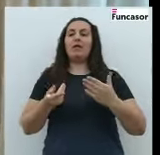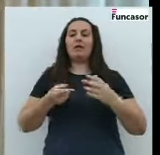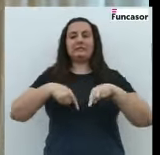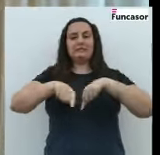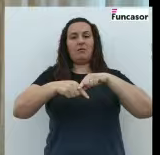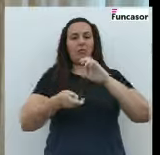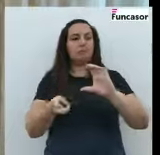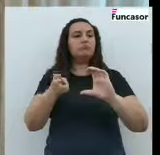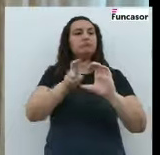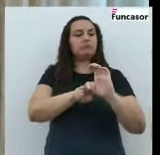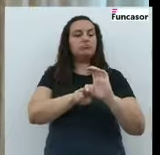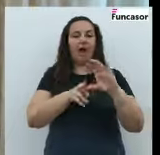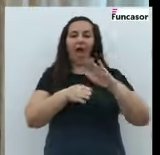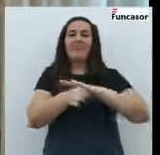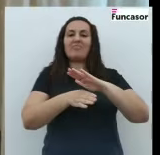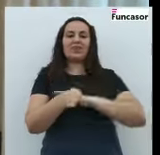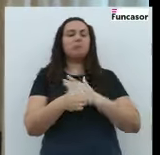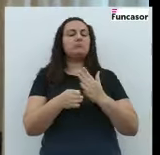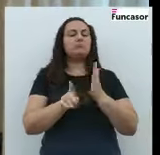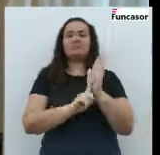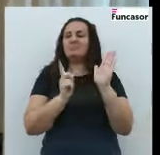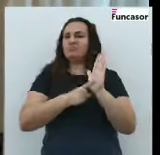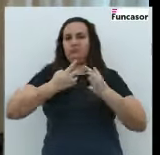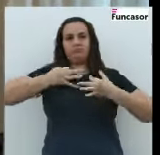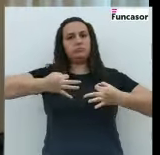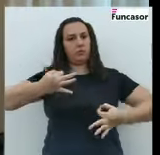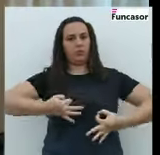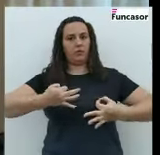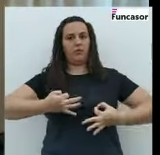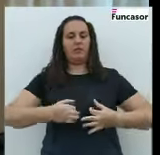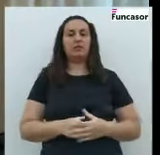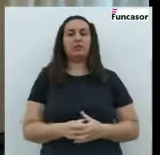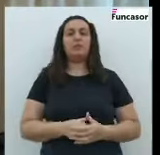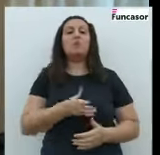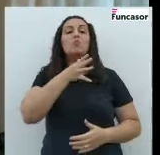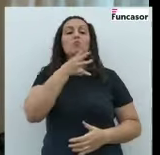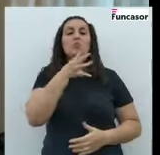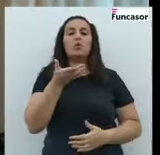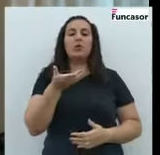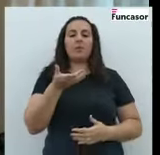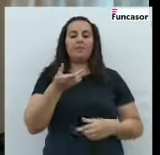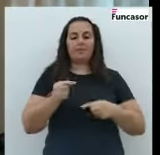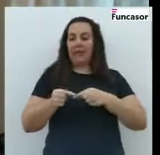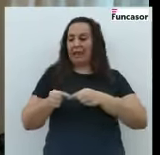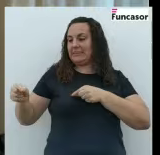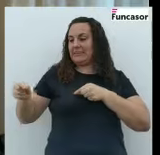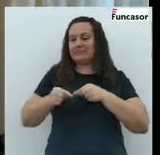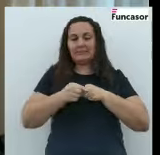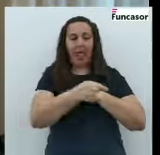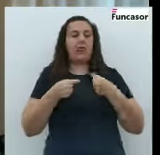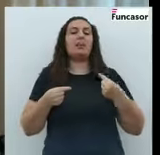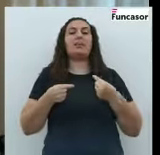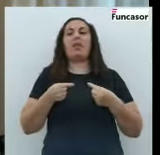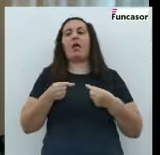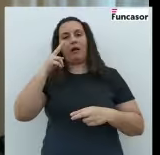transporte y lo hagan con completa seguridad, puesto que se va a mantener en las distancias, en la utilización